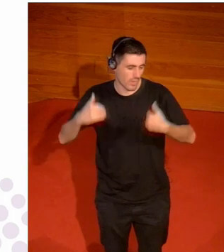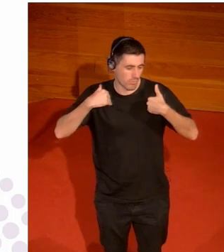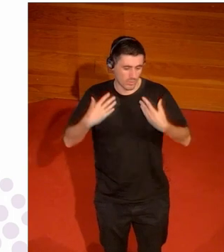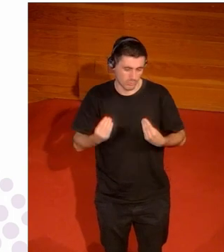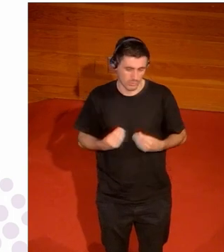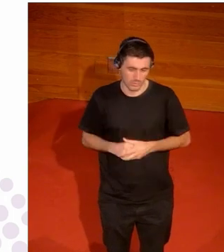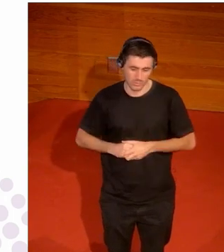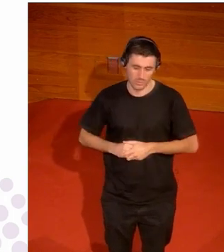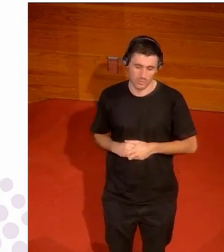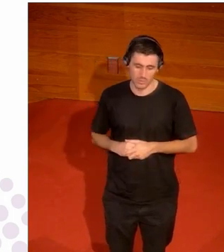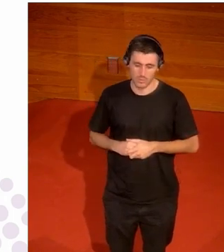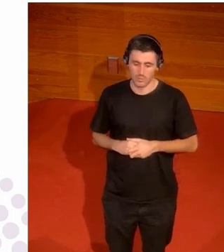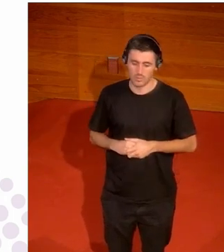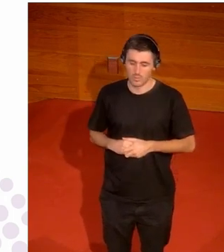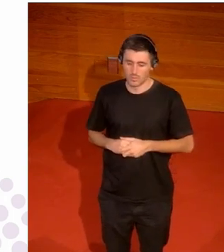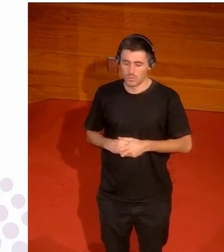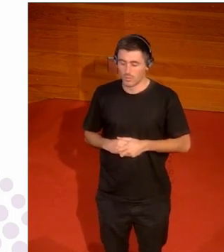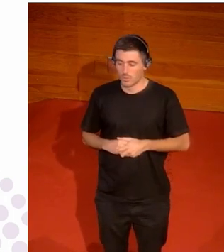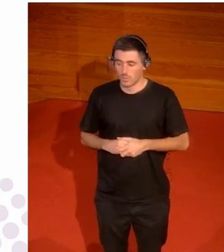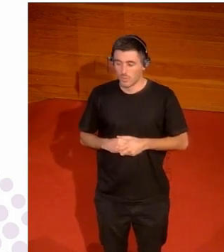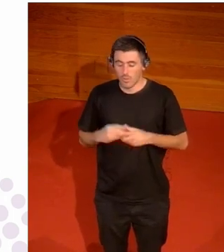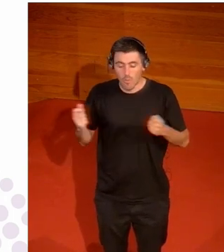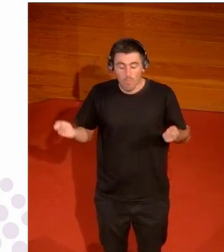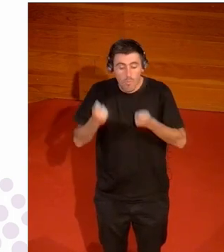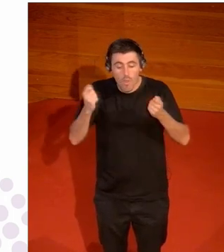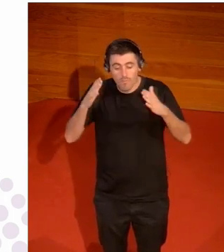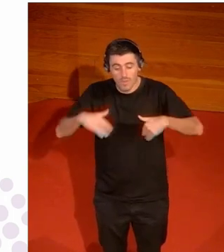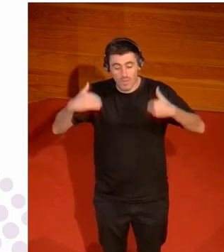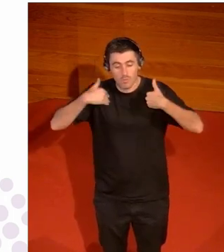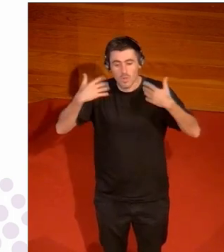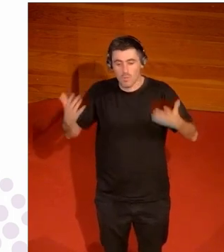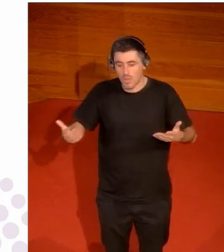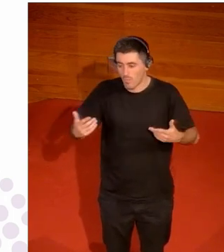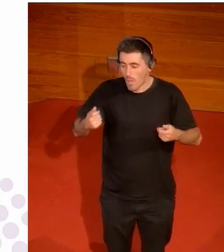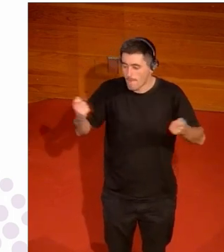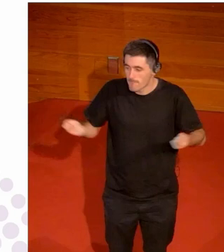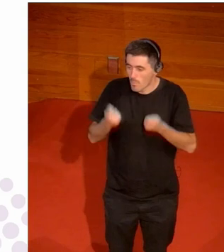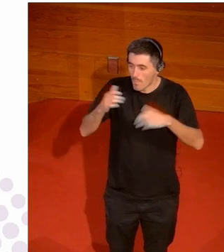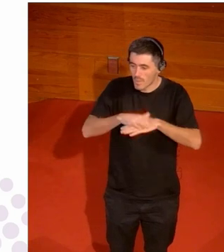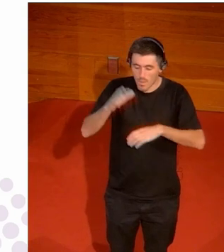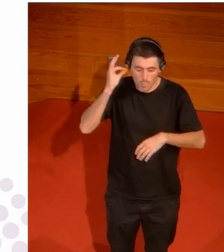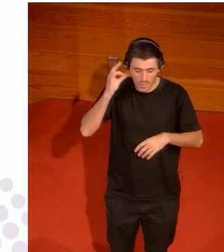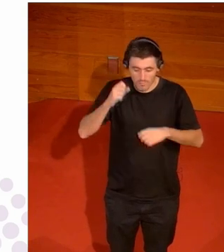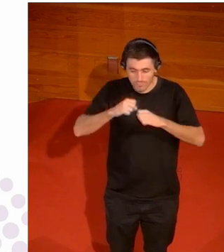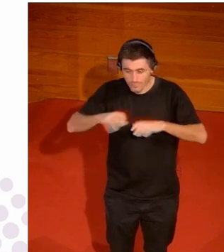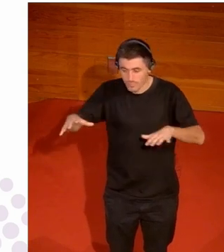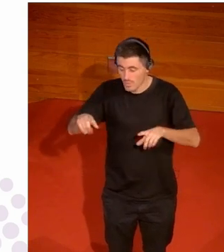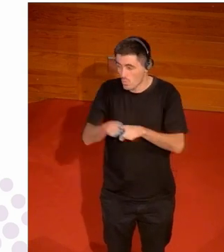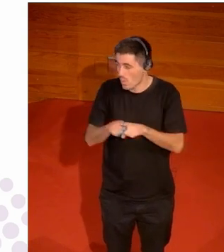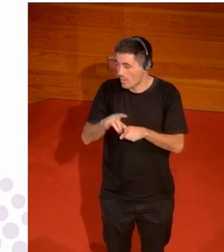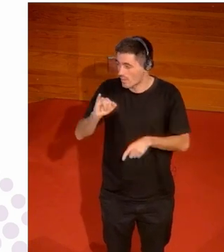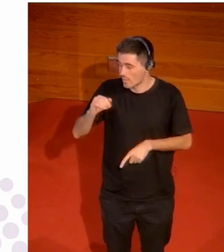en el bombo el altavoz que le damos al deporte femenino para que curra como ha pasado con